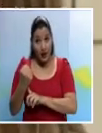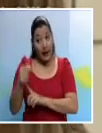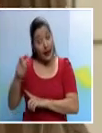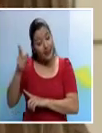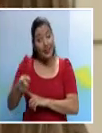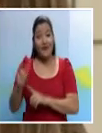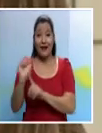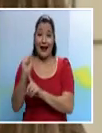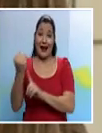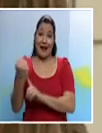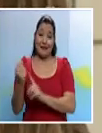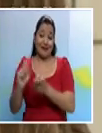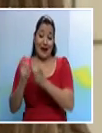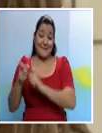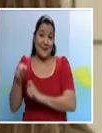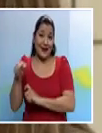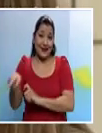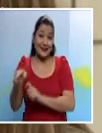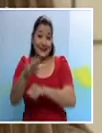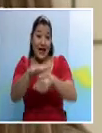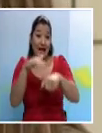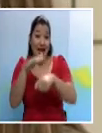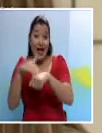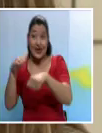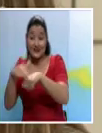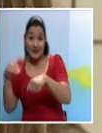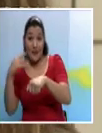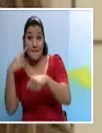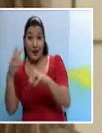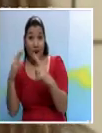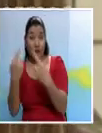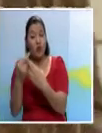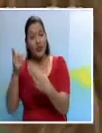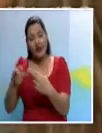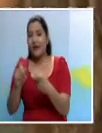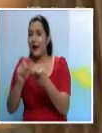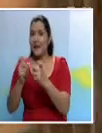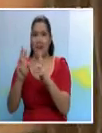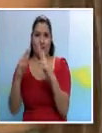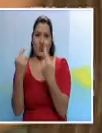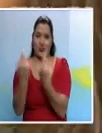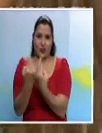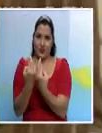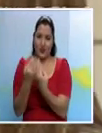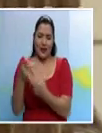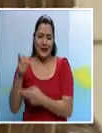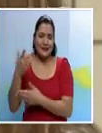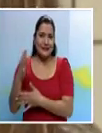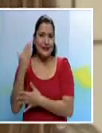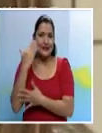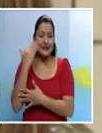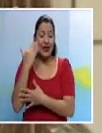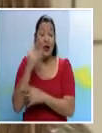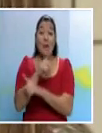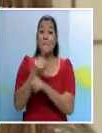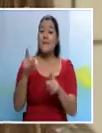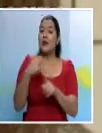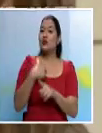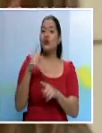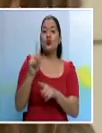cambiar porque es un error desde todo punto de vista, pero esto de ninguna manera estoy de acuerdo con que la vía